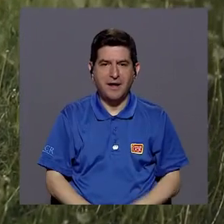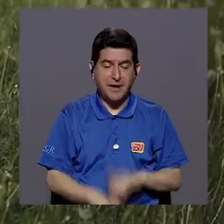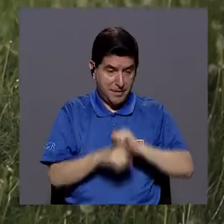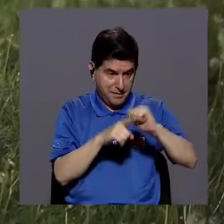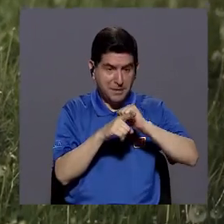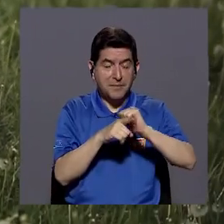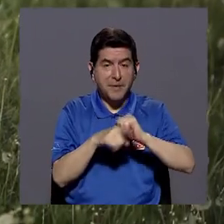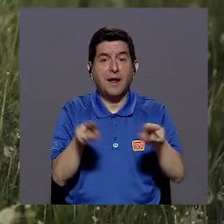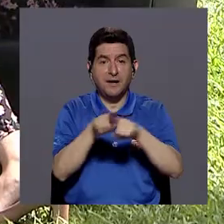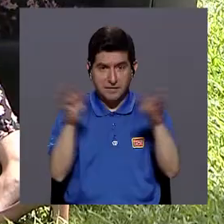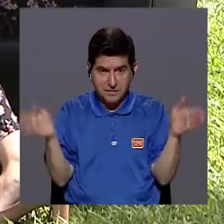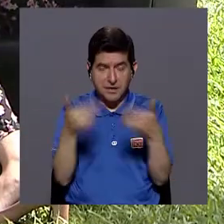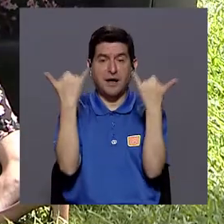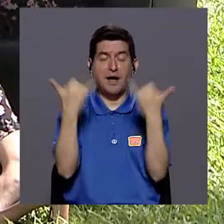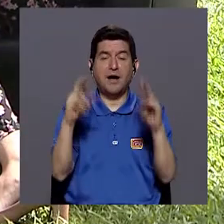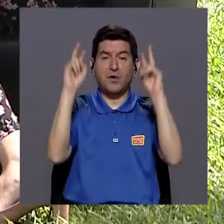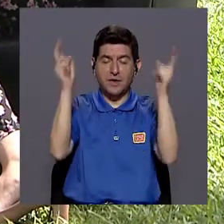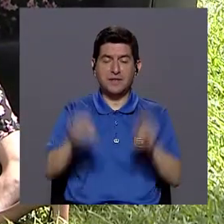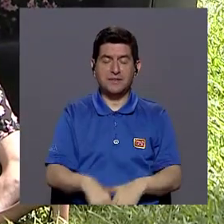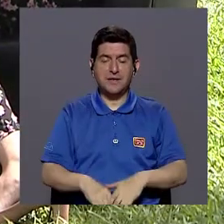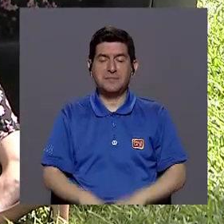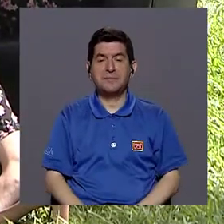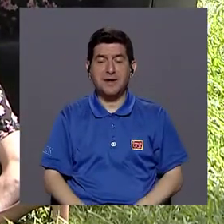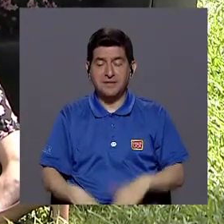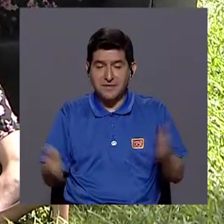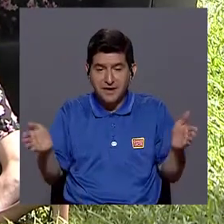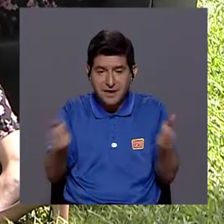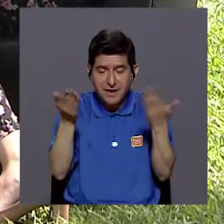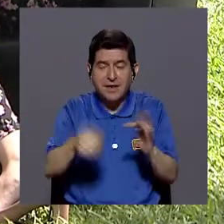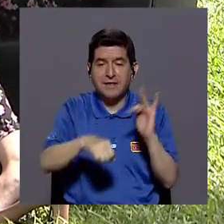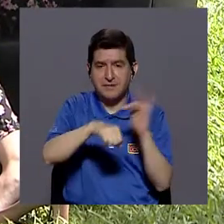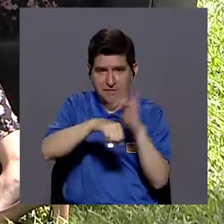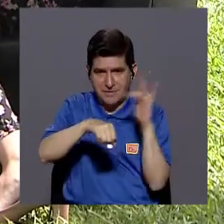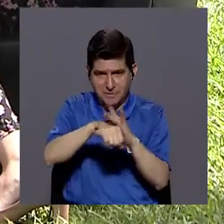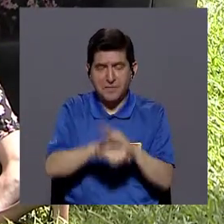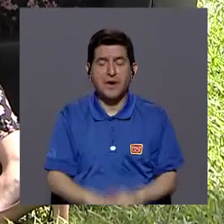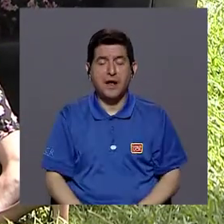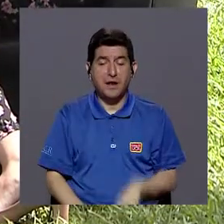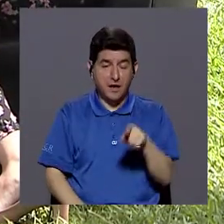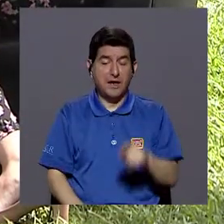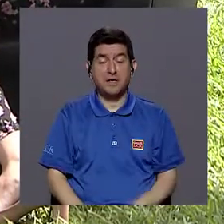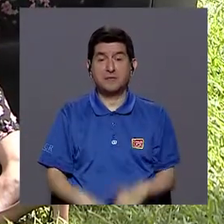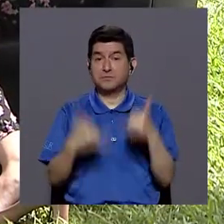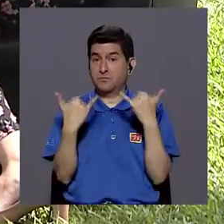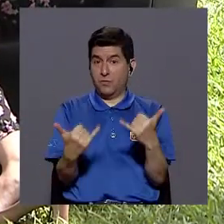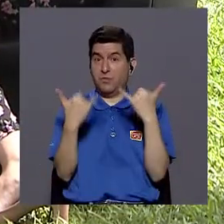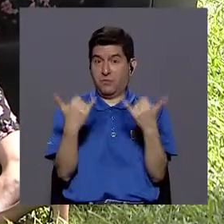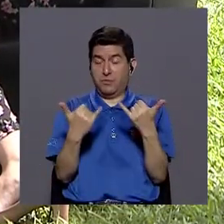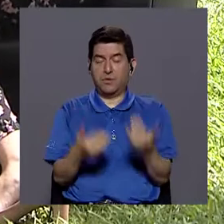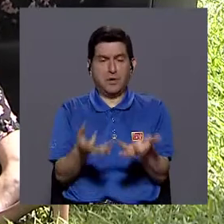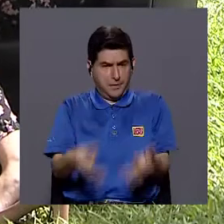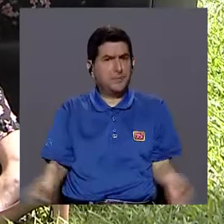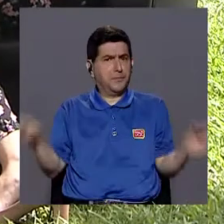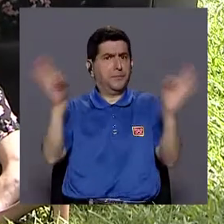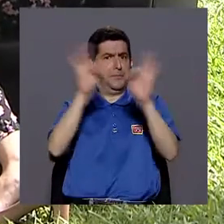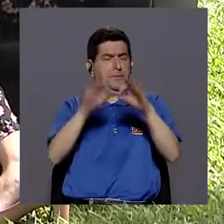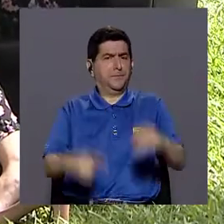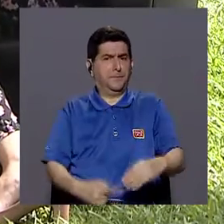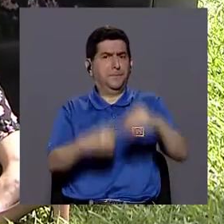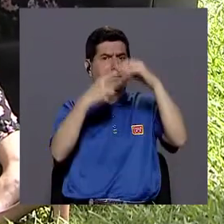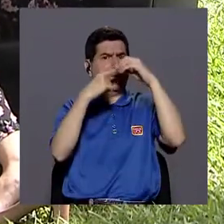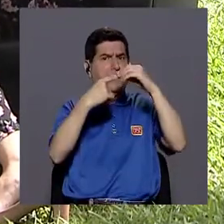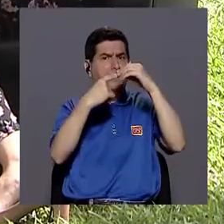ejercicios también de estimulación. Ahora el tema de la estimulación temprana es un tema que está en boga y que se le está dando mucha importancia